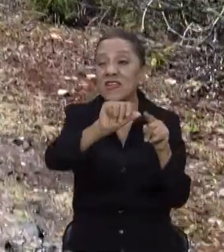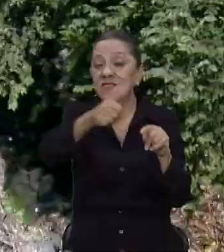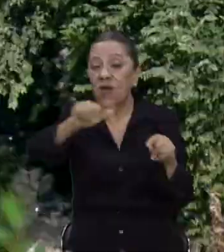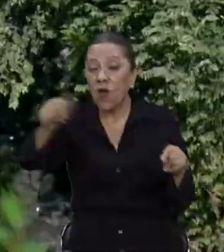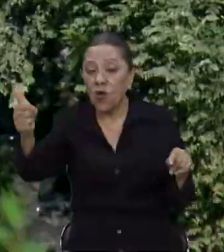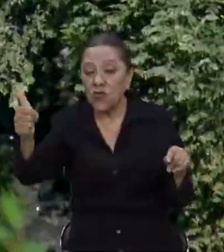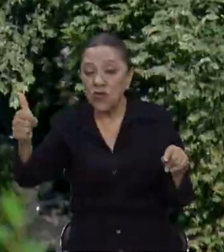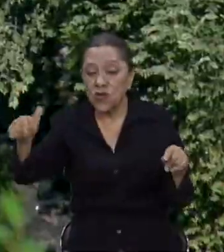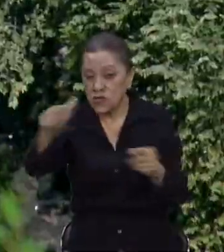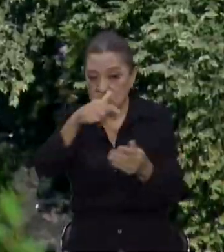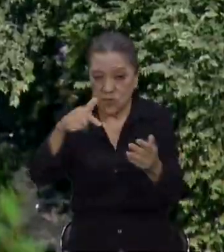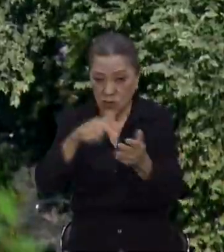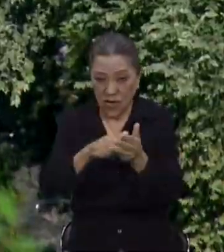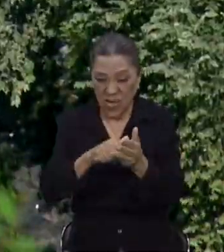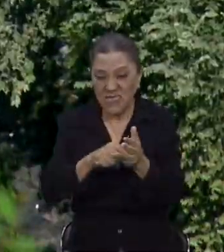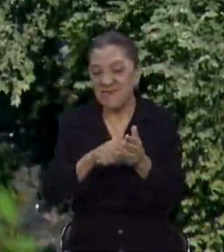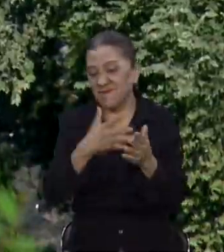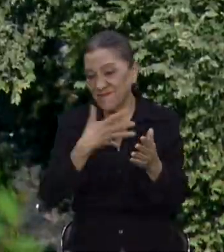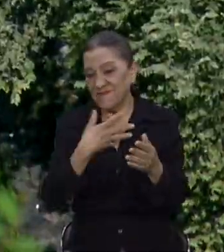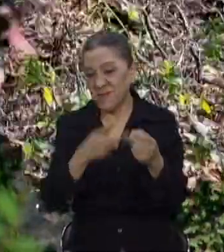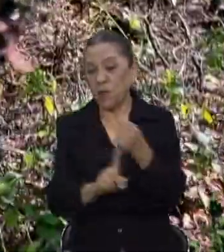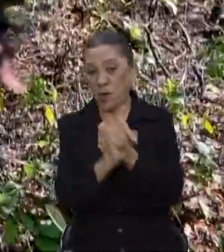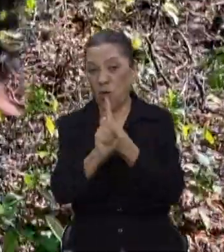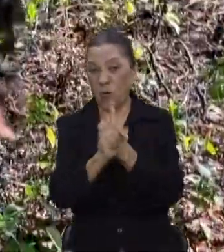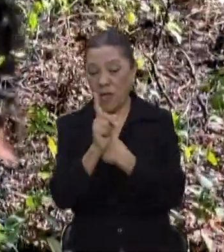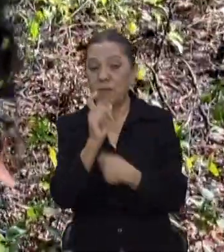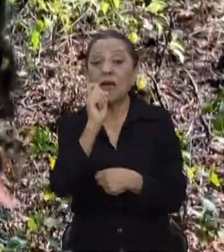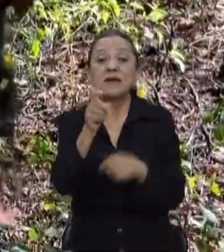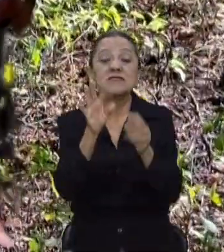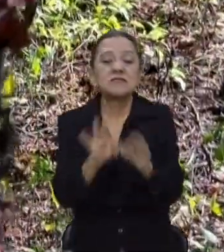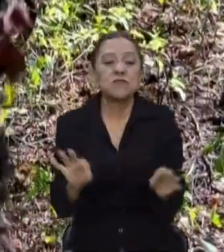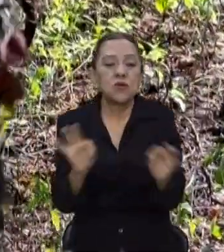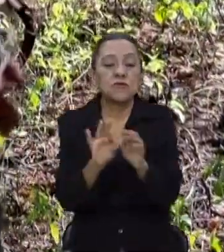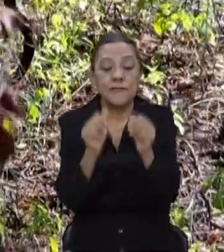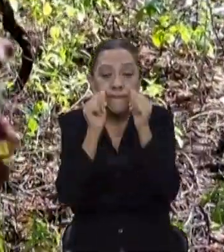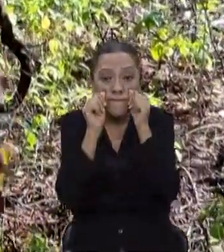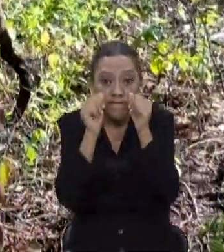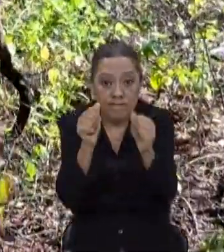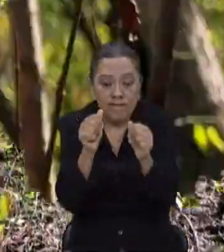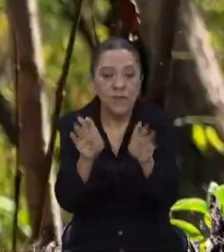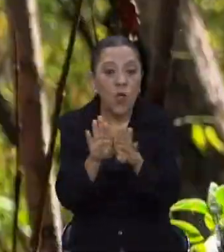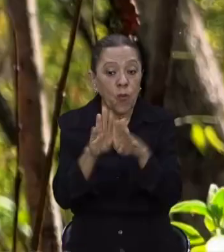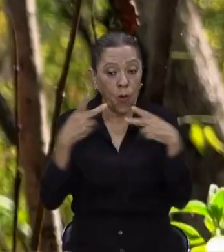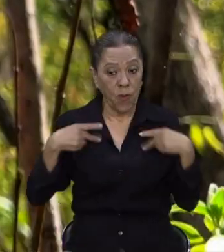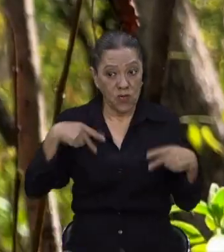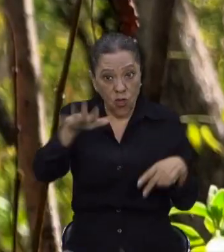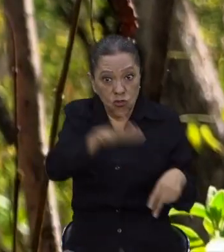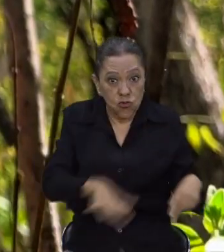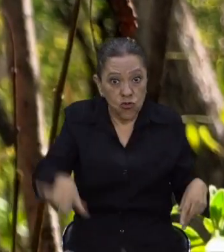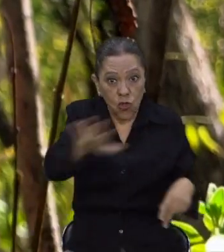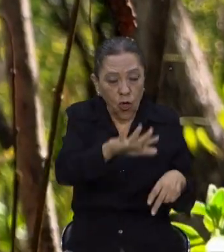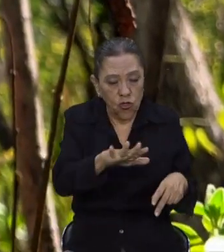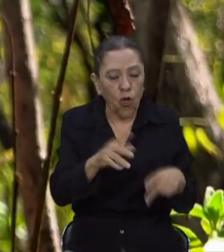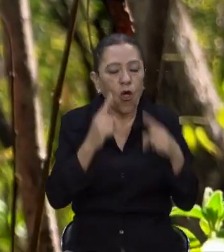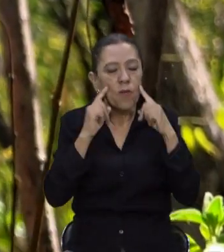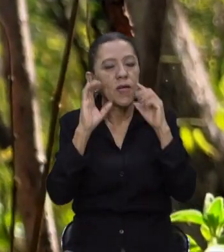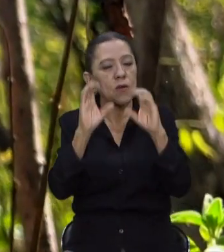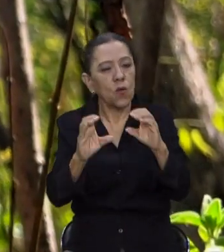áreas naturales protegidas, presenta algunas problemáticas que es importante observar y como ciudadanos atender.